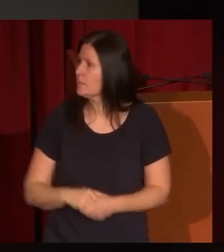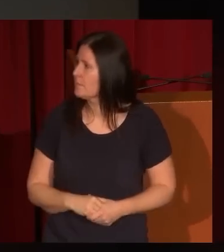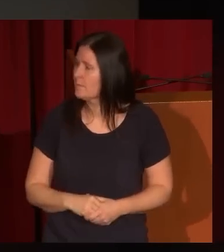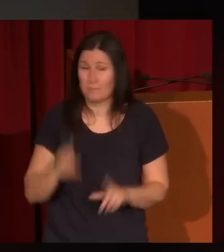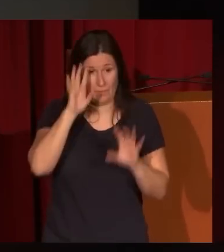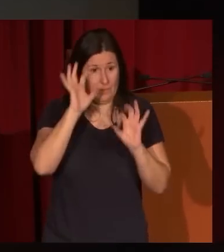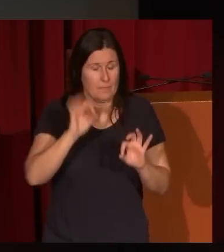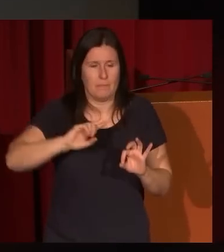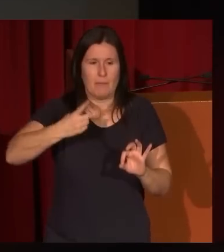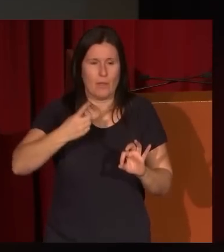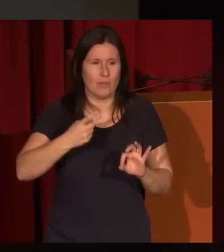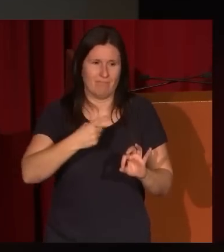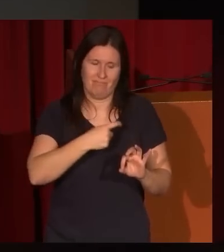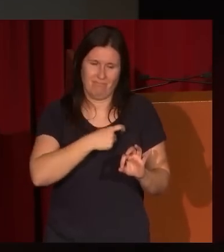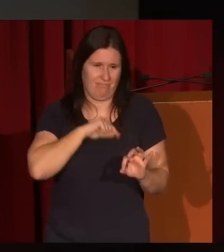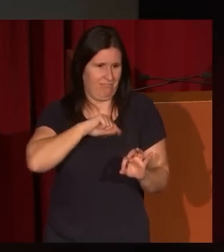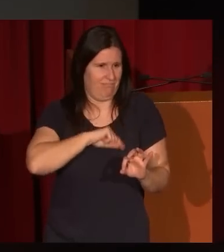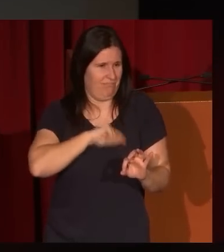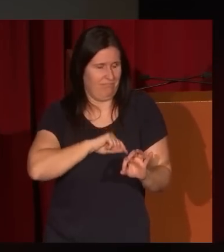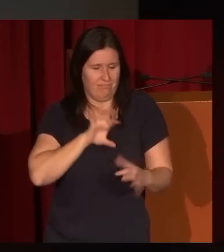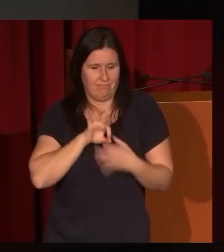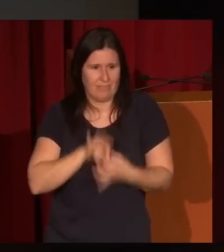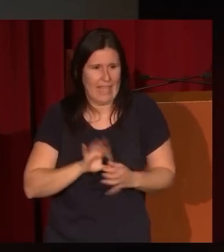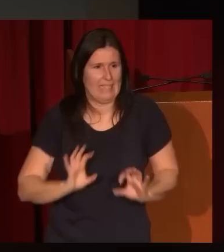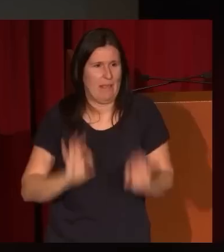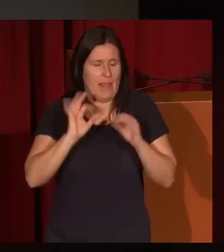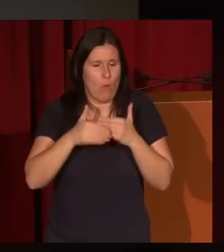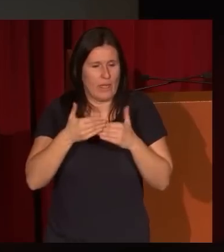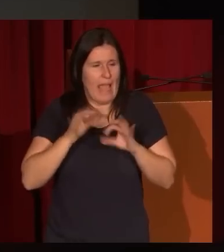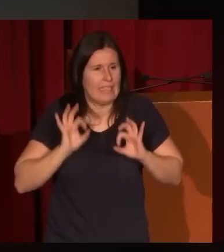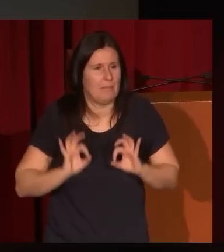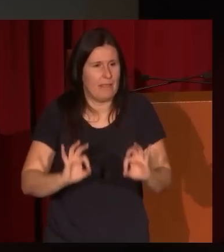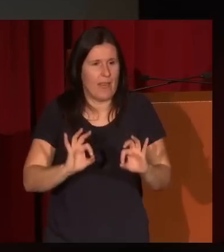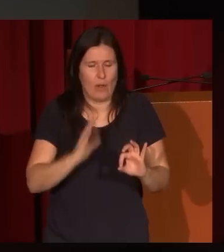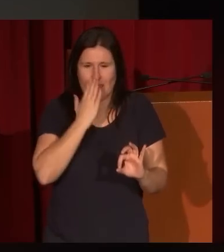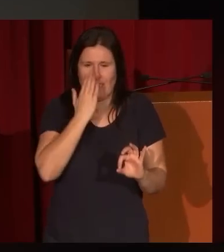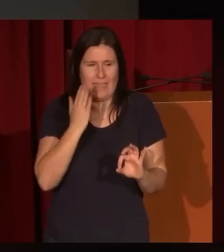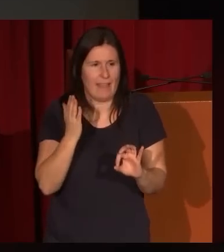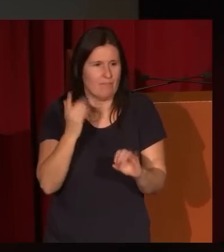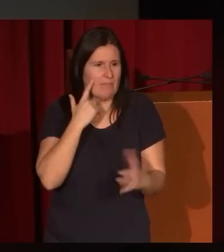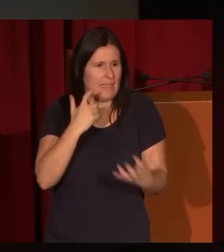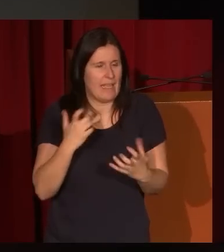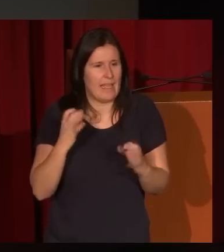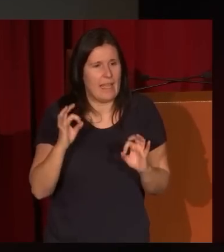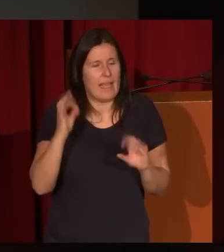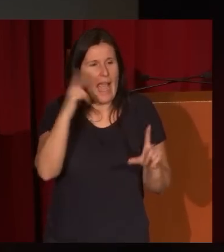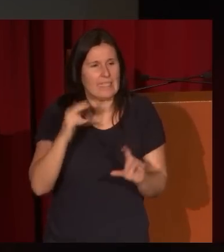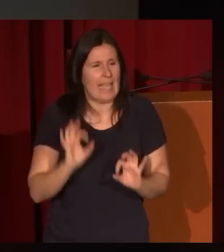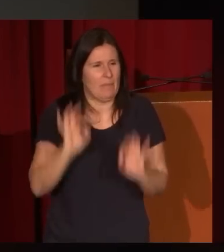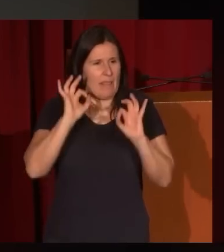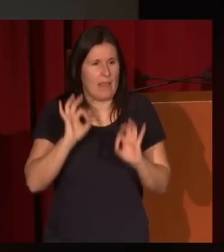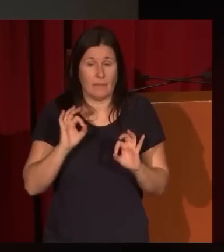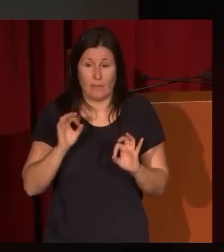primero, hay una palpitación especial y hay una modernidad especial y una sinteridad artística especial, ¿no? Y realmente,